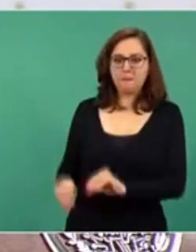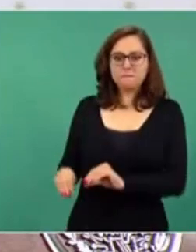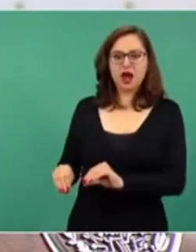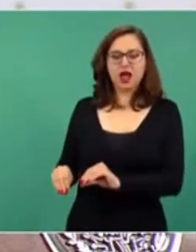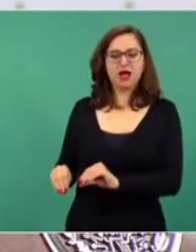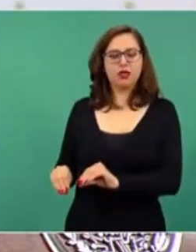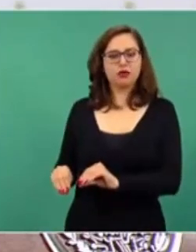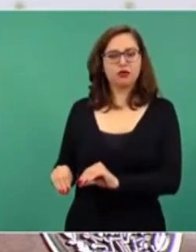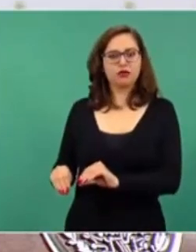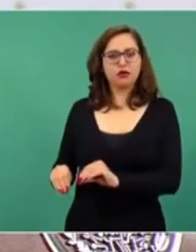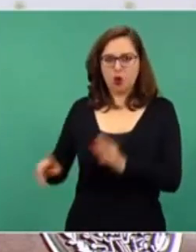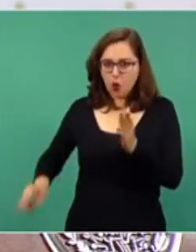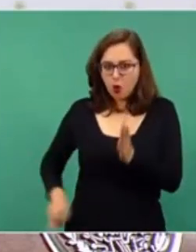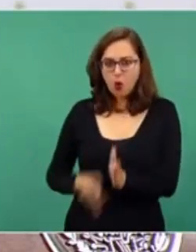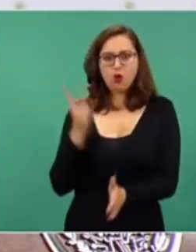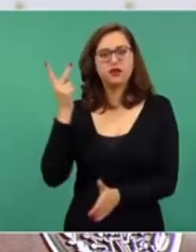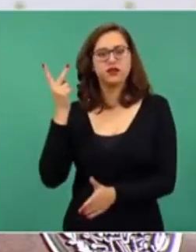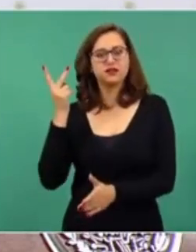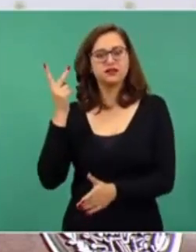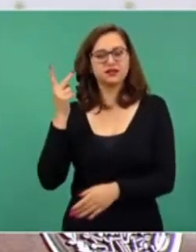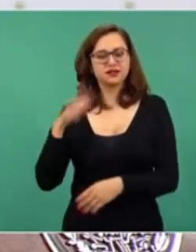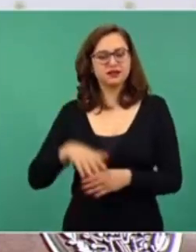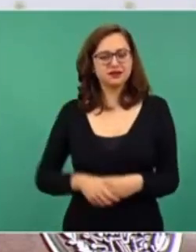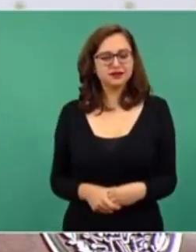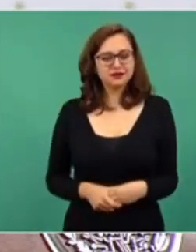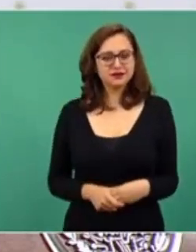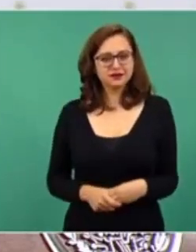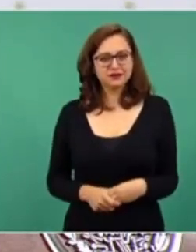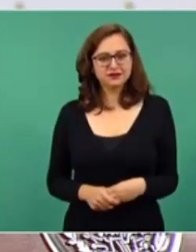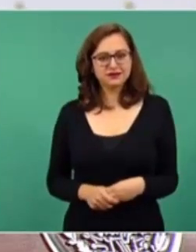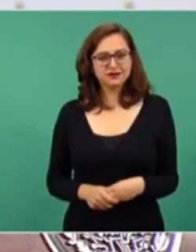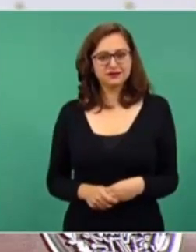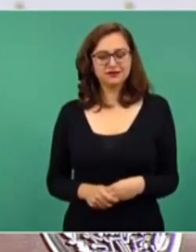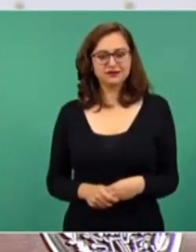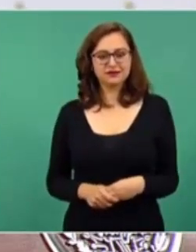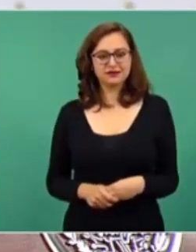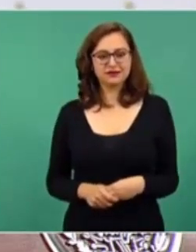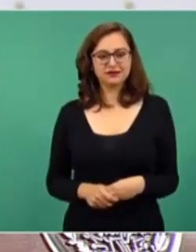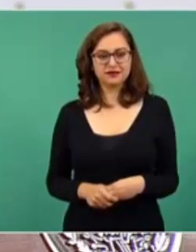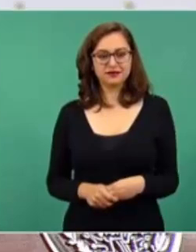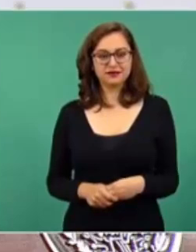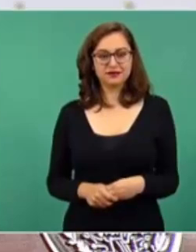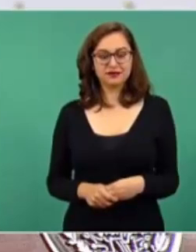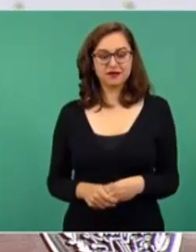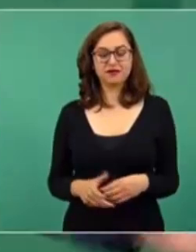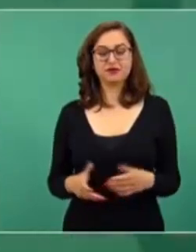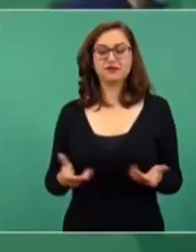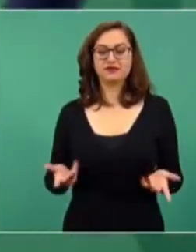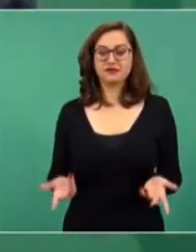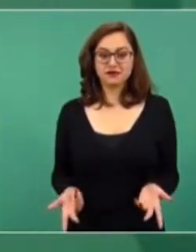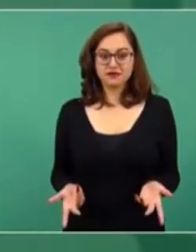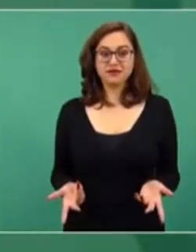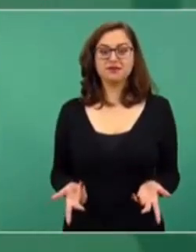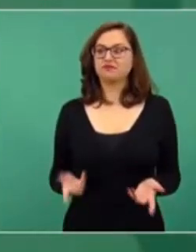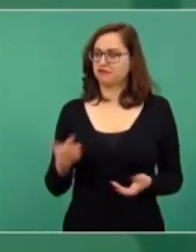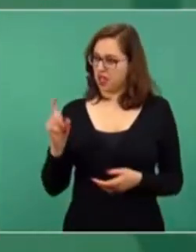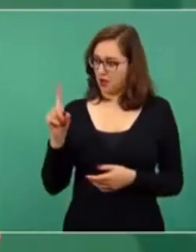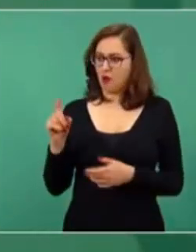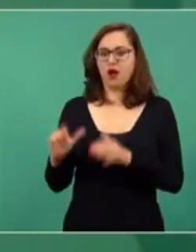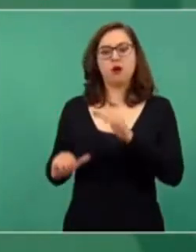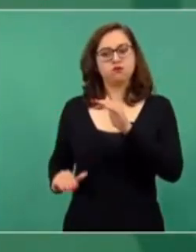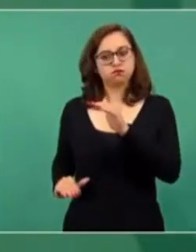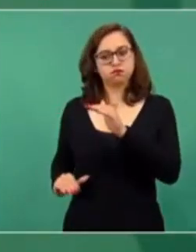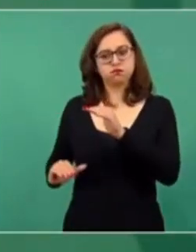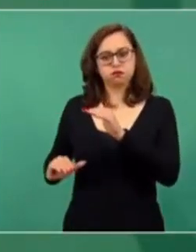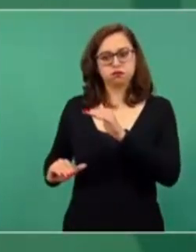decreto para volver a llenar los vasos,